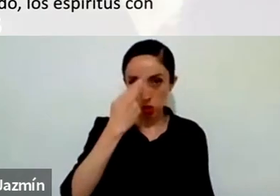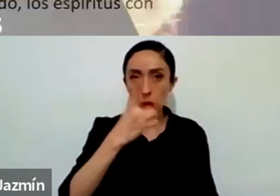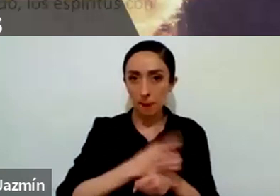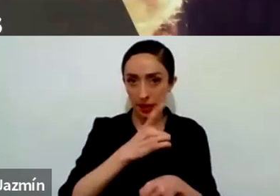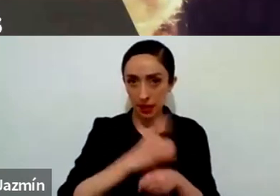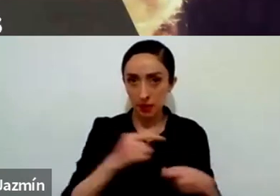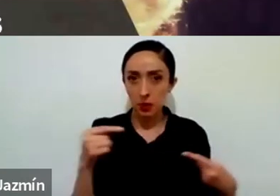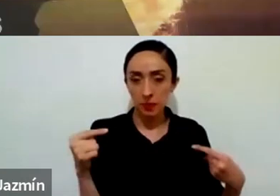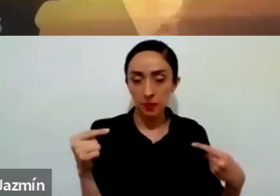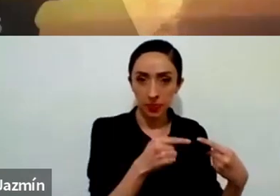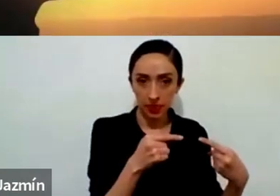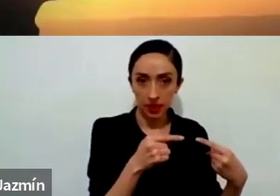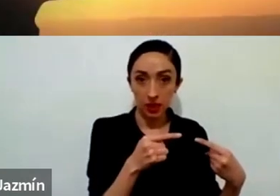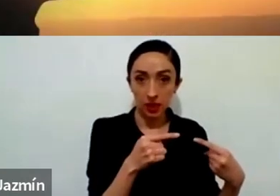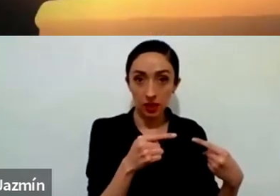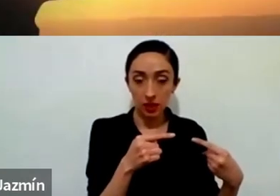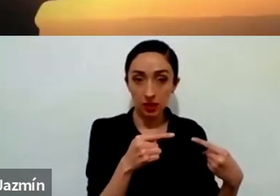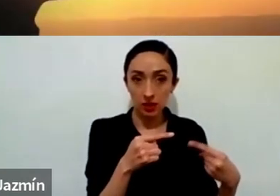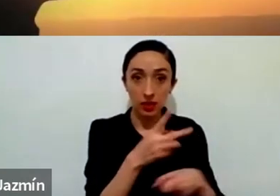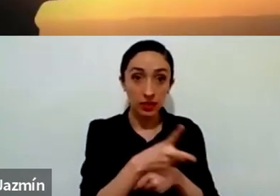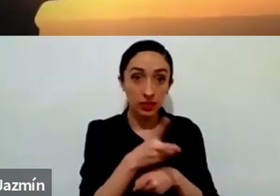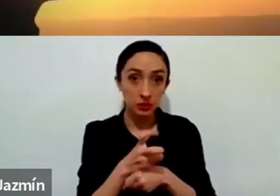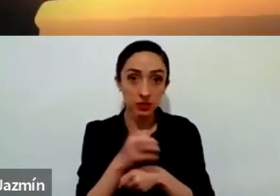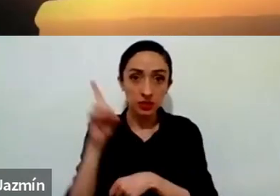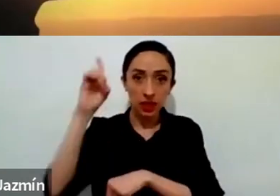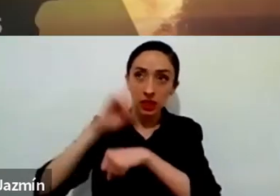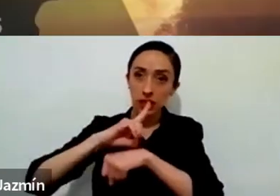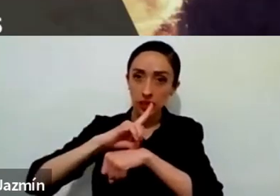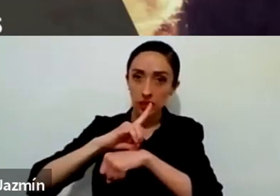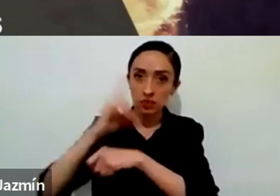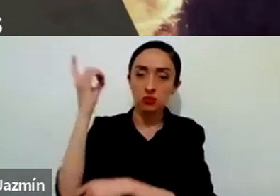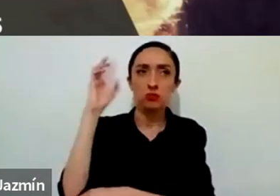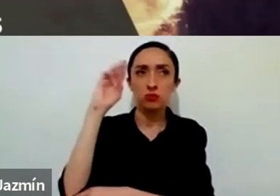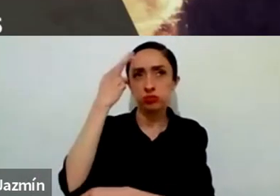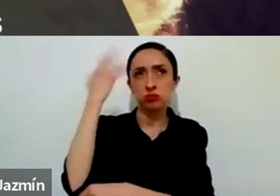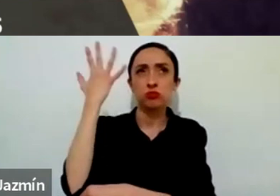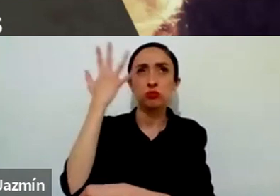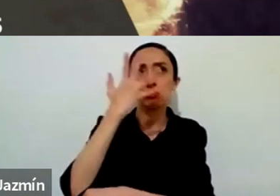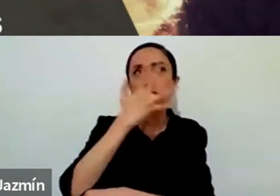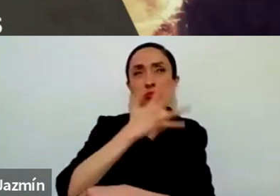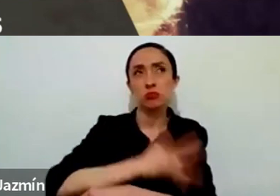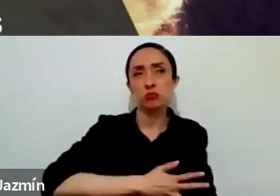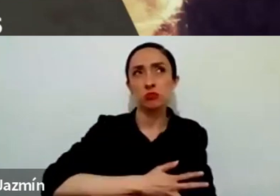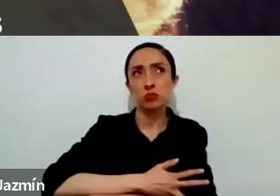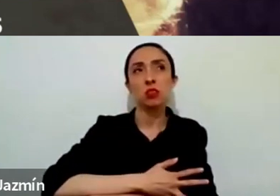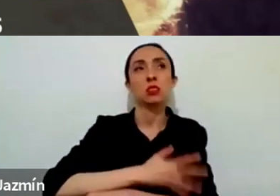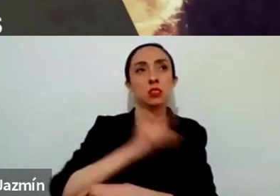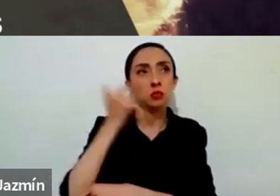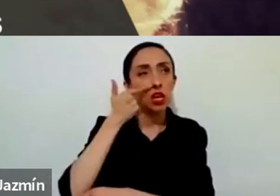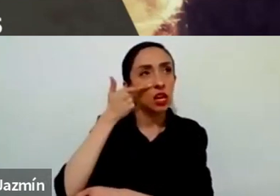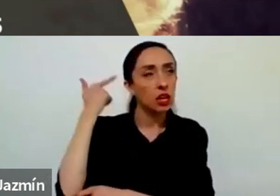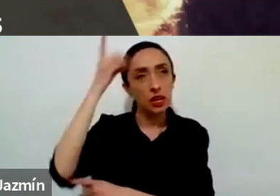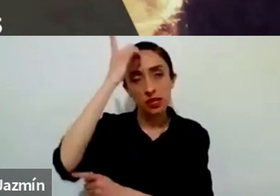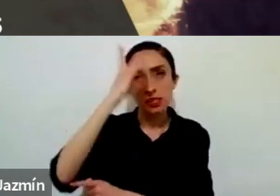a recoger el día, entrar con agradecimiento, pedir la gracia de Dios para que nos